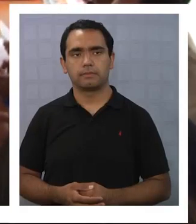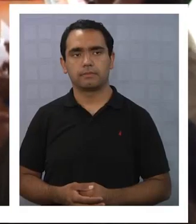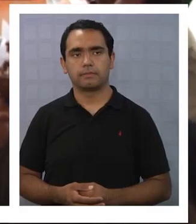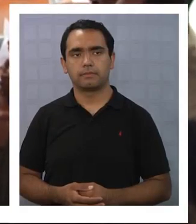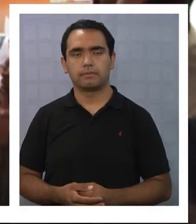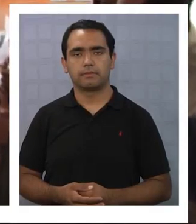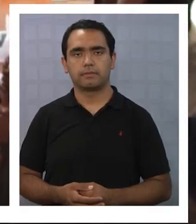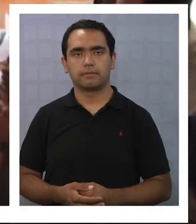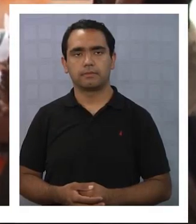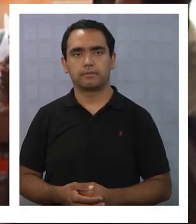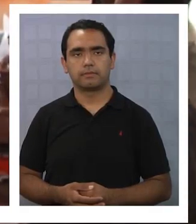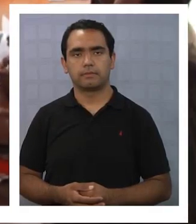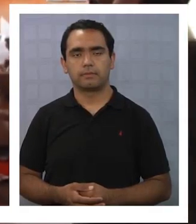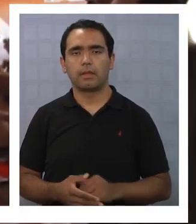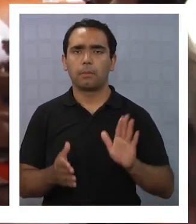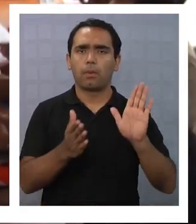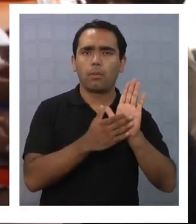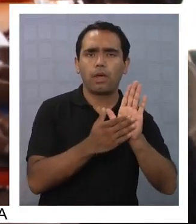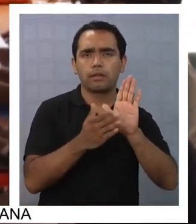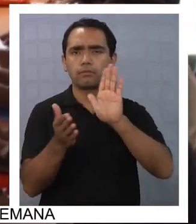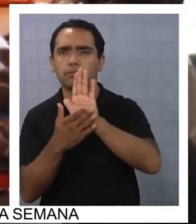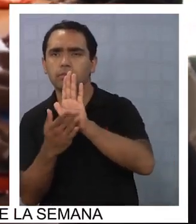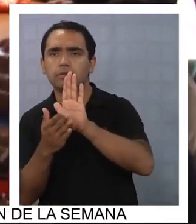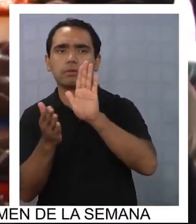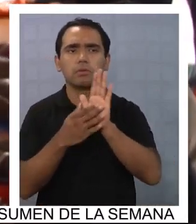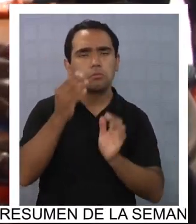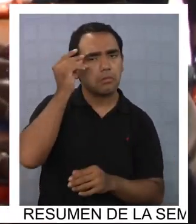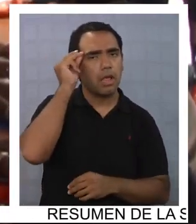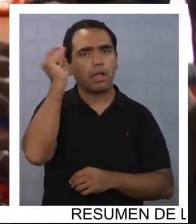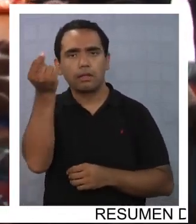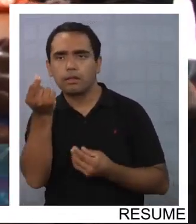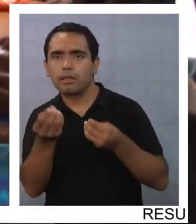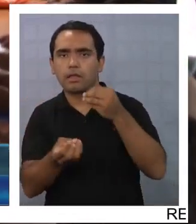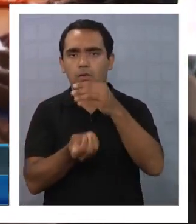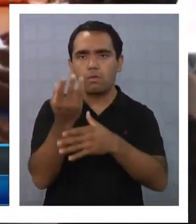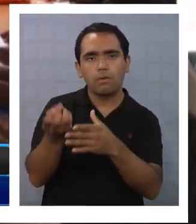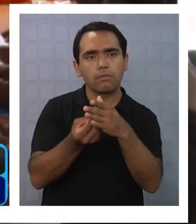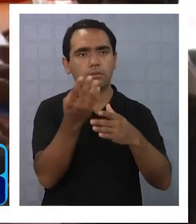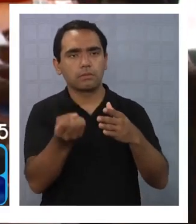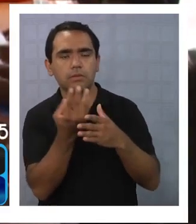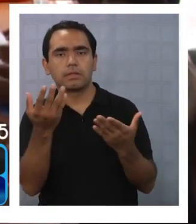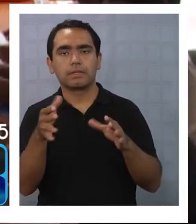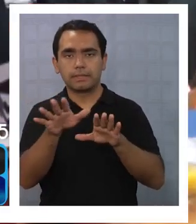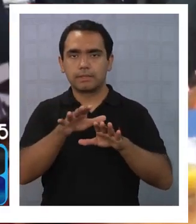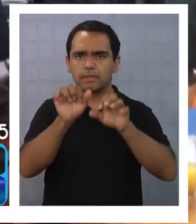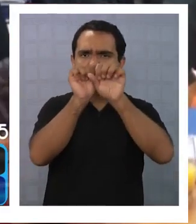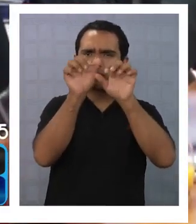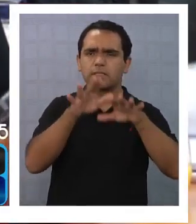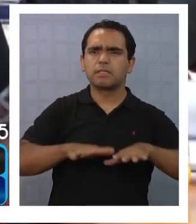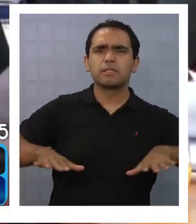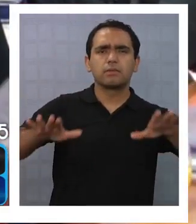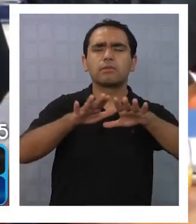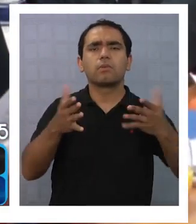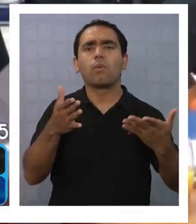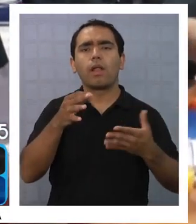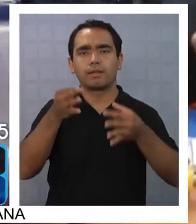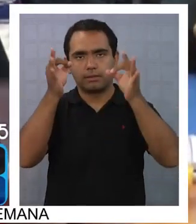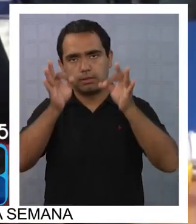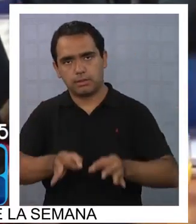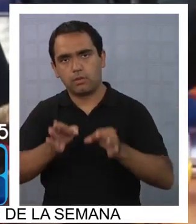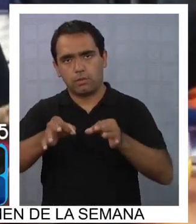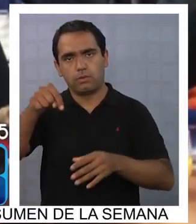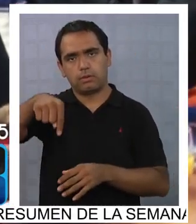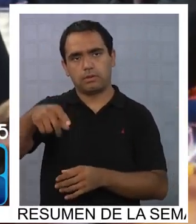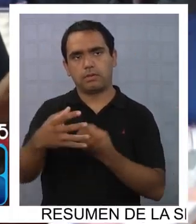En medio de propuestas y nuevas estrategias para mejorar la situación de seguridad en Tarapacá, se llevó a cabo el